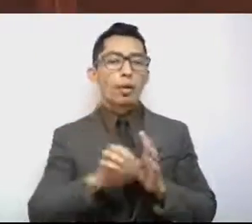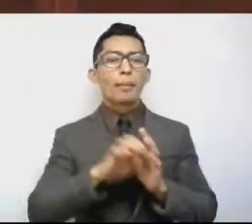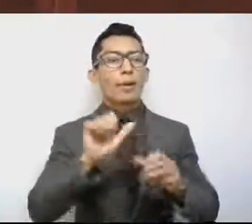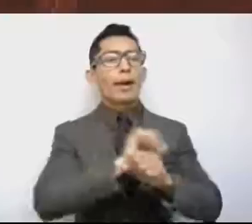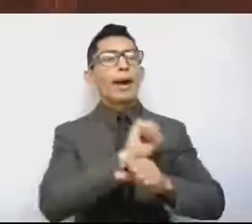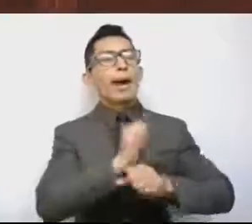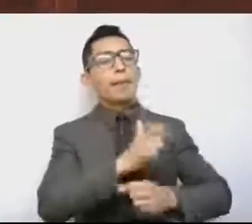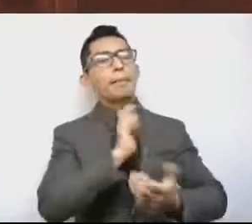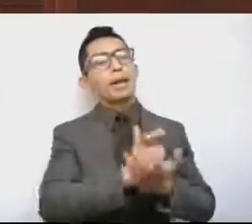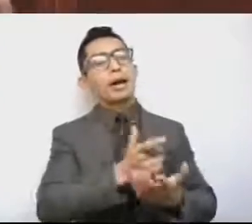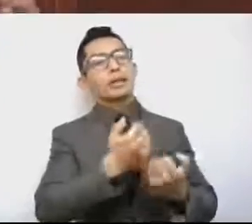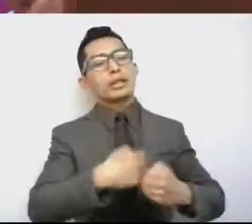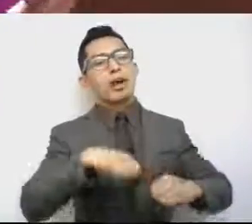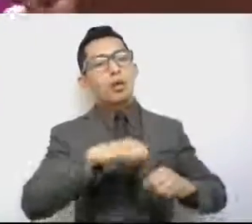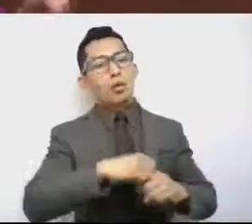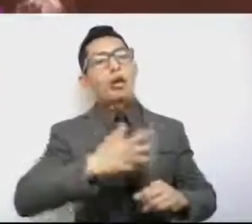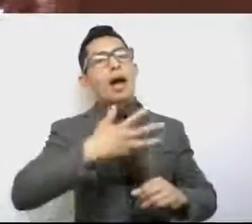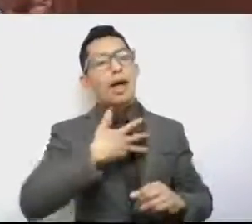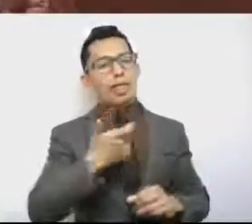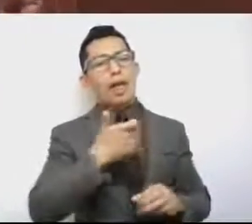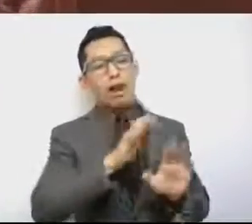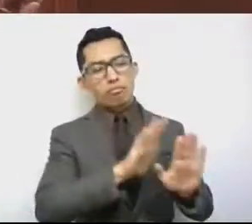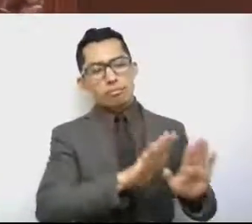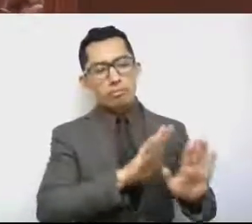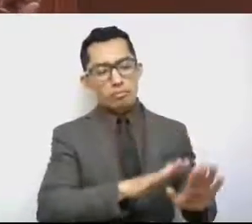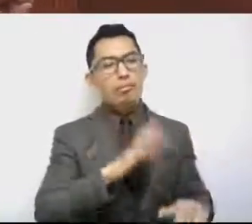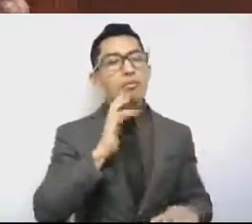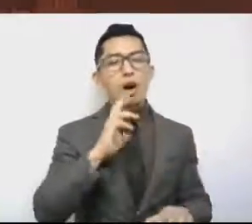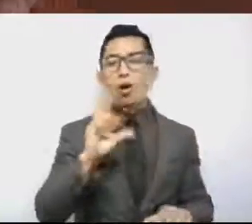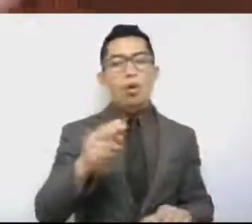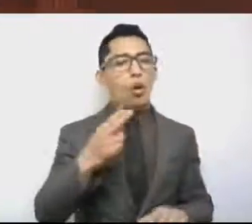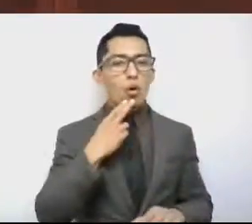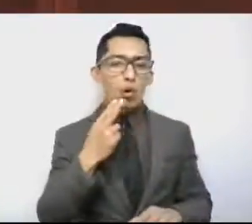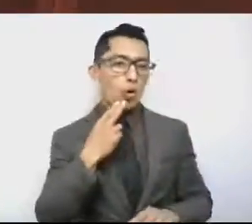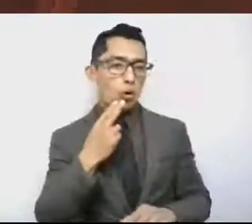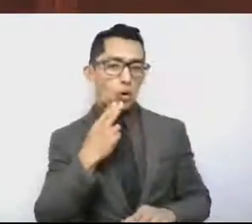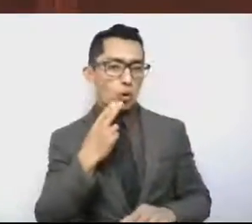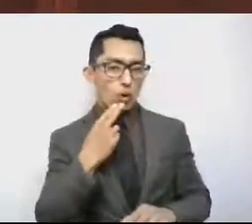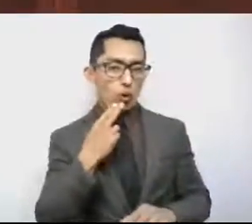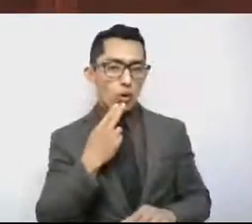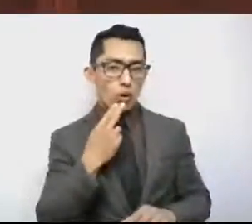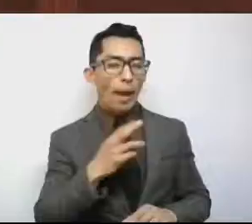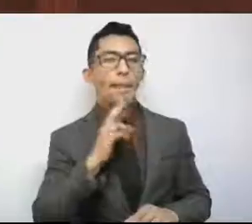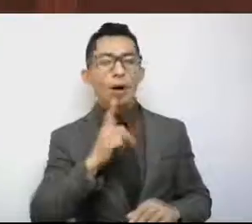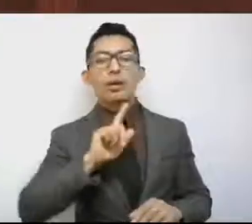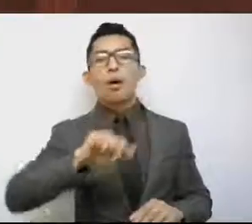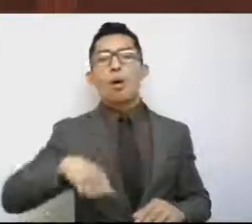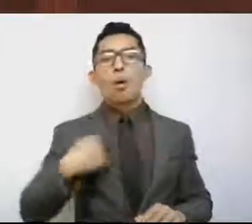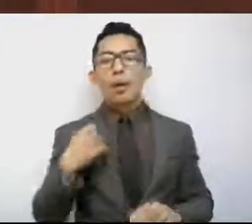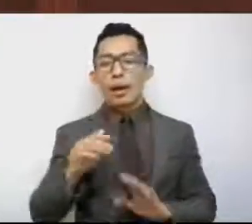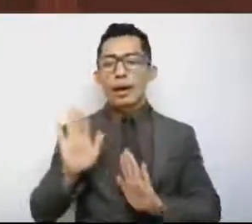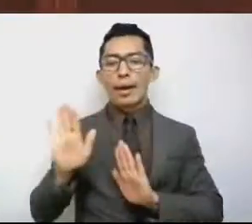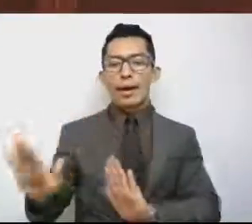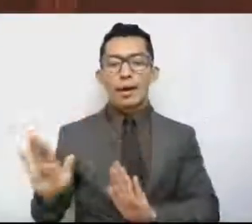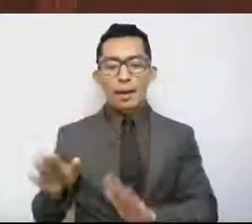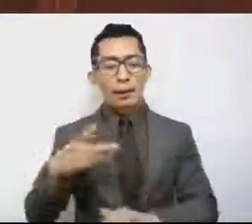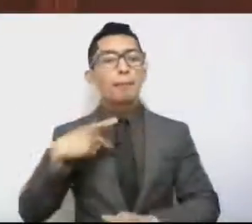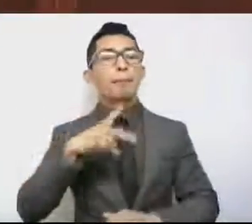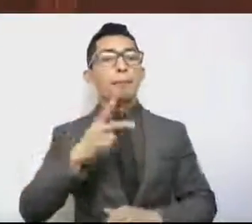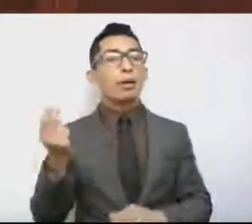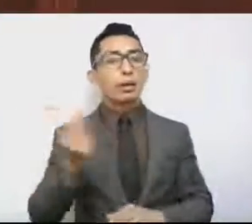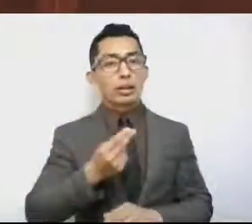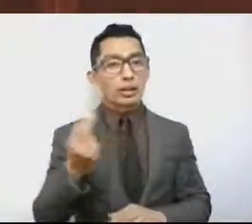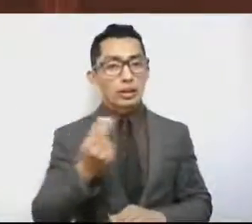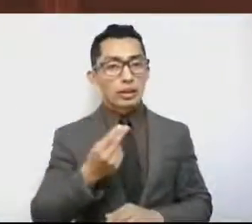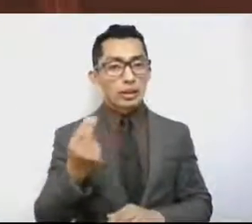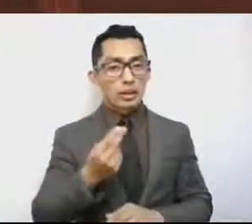Ahí está, pero es mejor que no se utilice, que esté reservado. Pero es necesario tomar